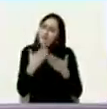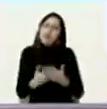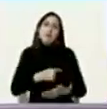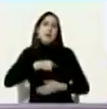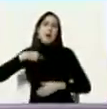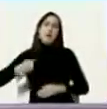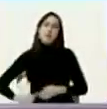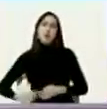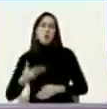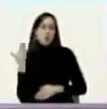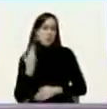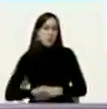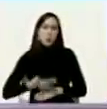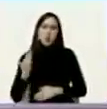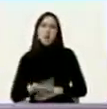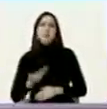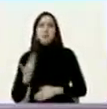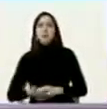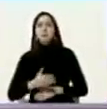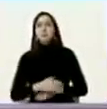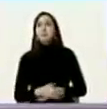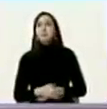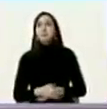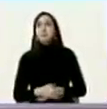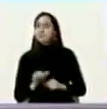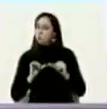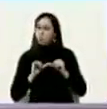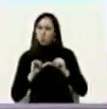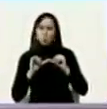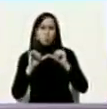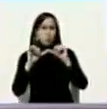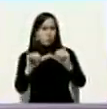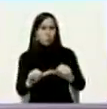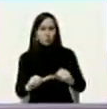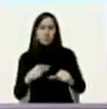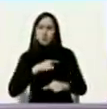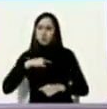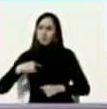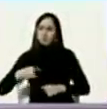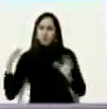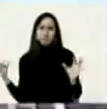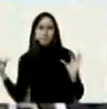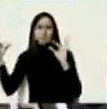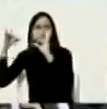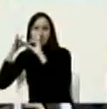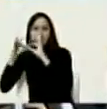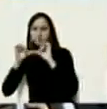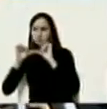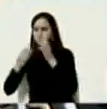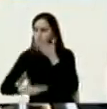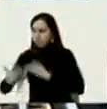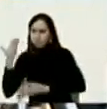fundamental y así continuaremos con la gran China en colaboración permanente